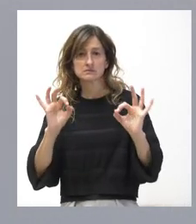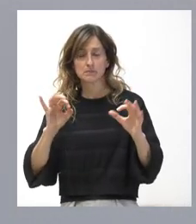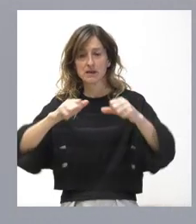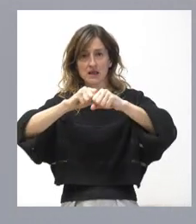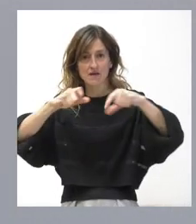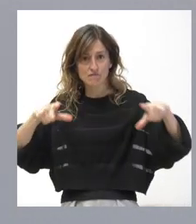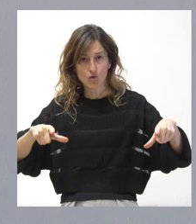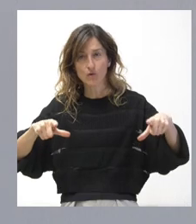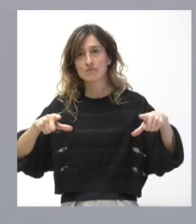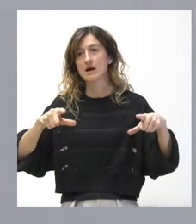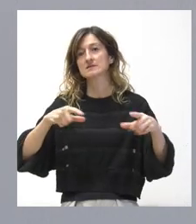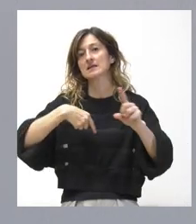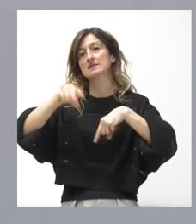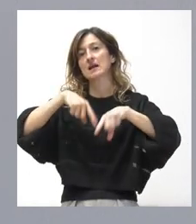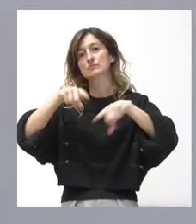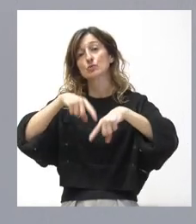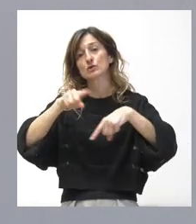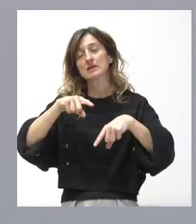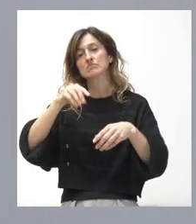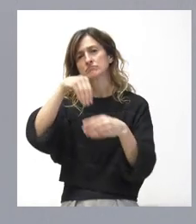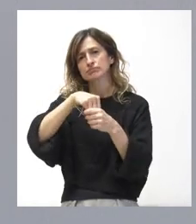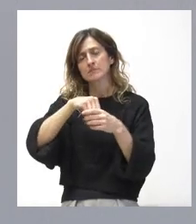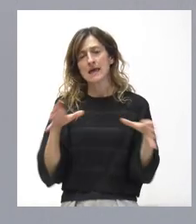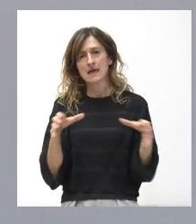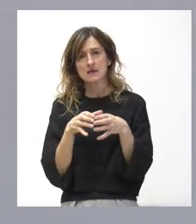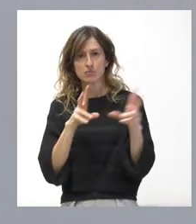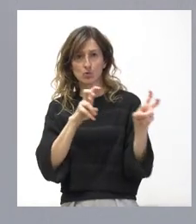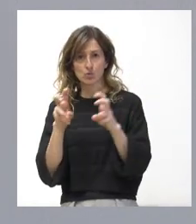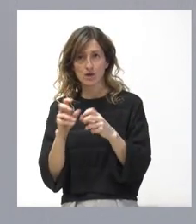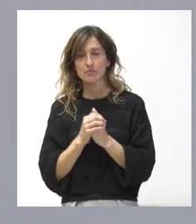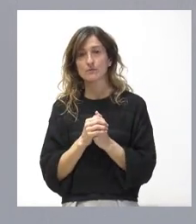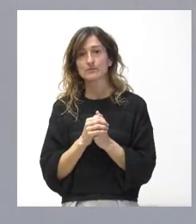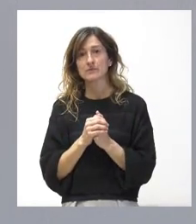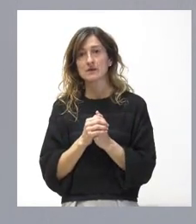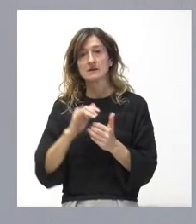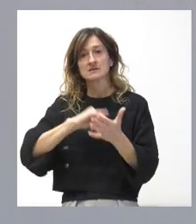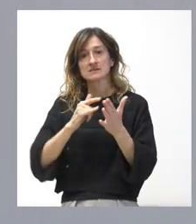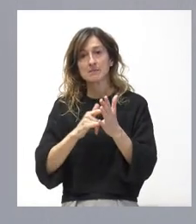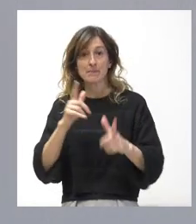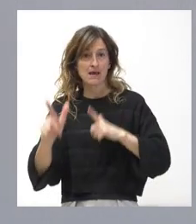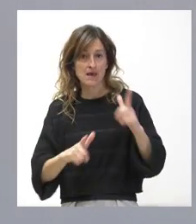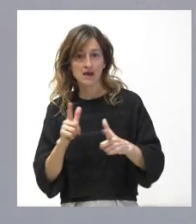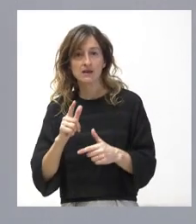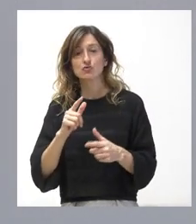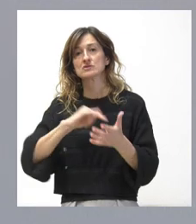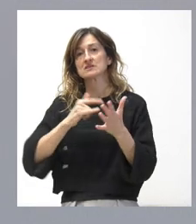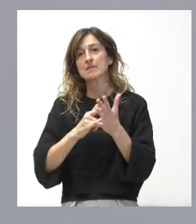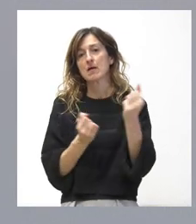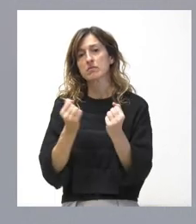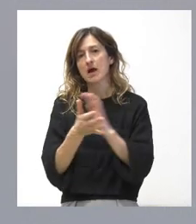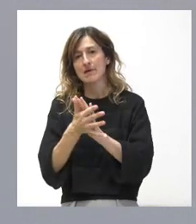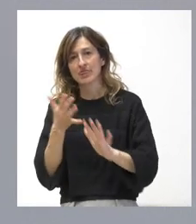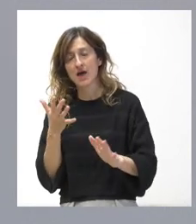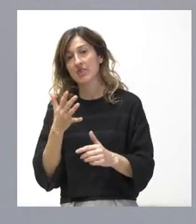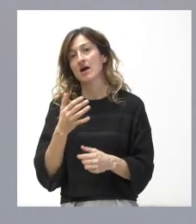del transporte, incluyendo nuevos equipos embarcados, sistemas de información al pasajero, sistemas de conducción avanzada, inteligencia